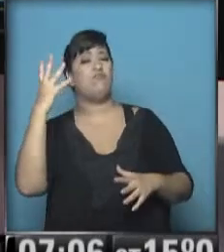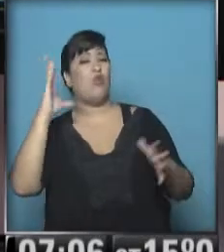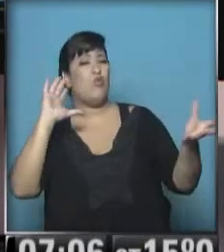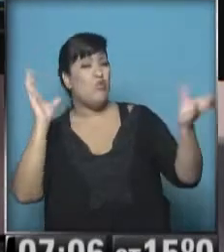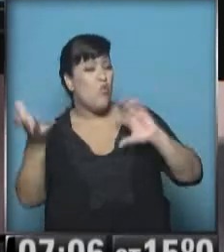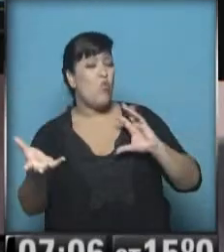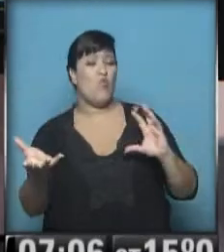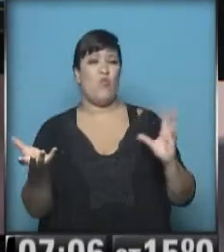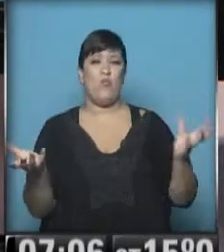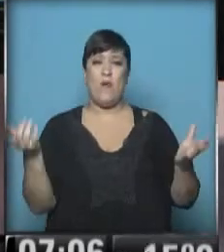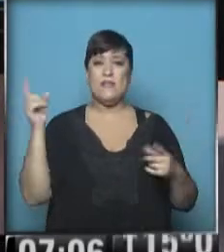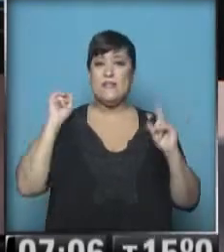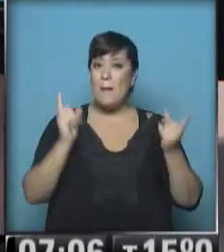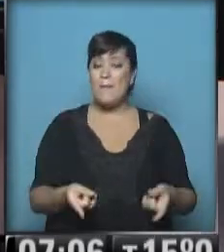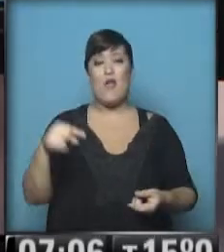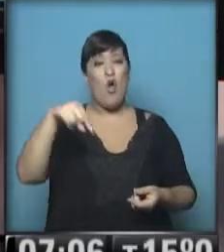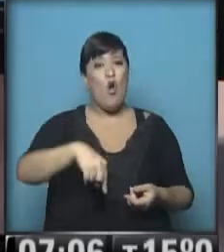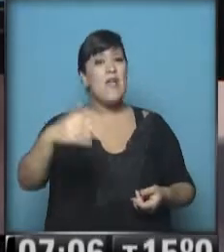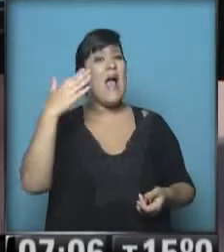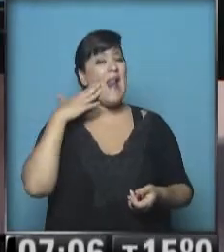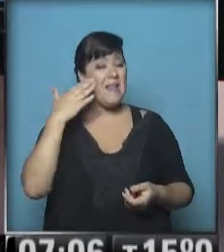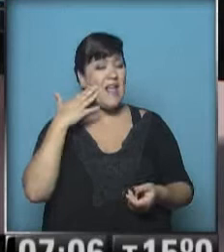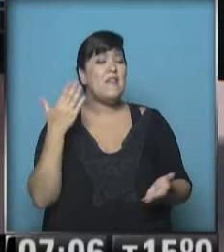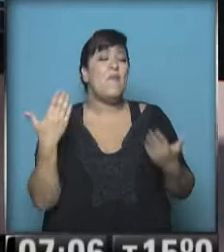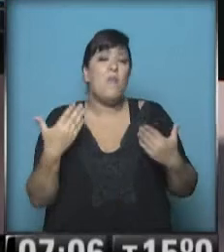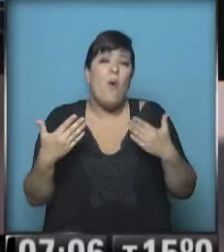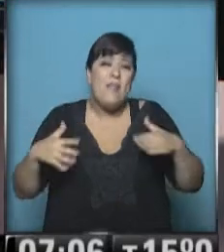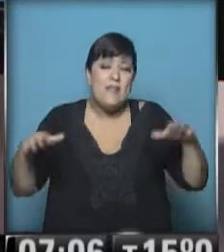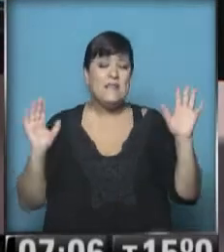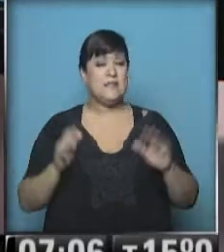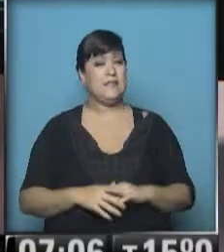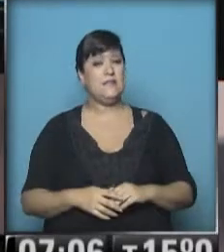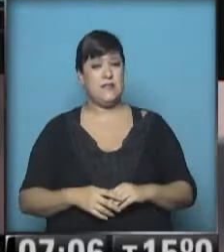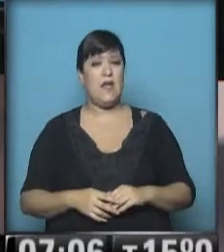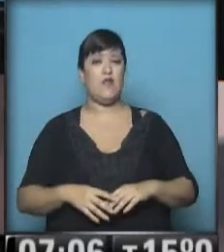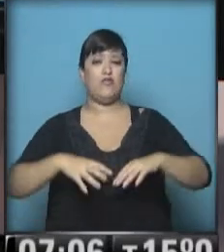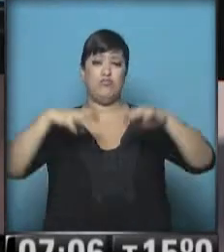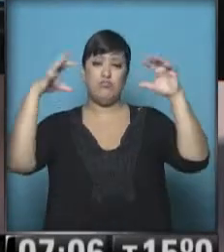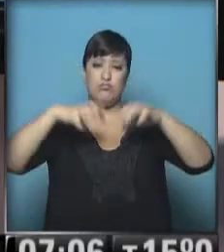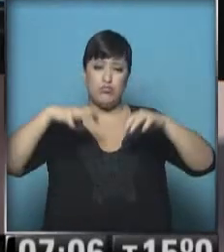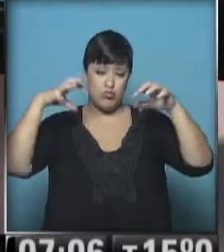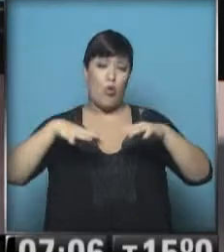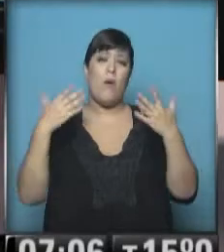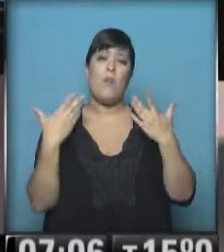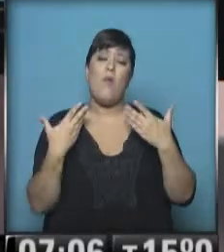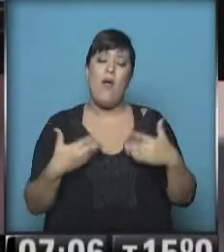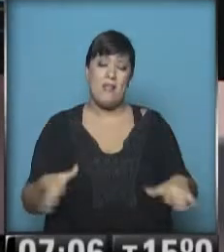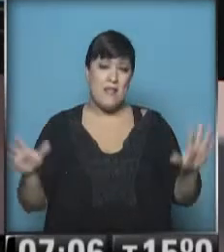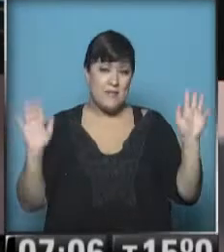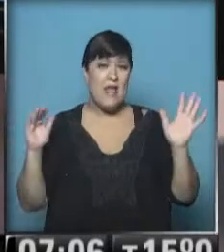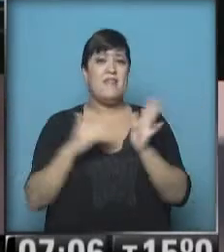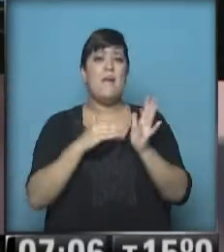nubes. Es más, a la tarde hay, chiquitita, pero hay la probabilidad de algún que otro chaparroncito muy